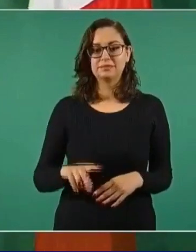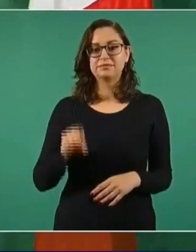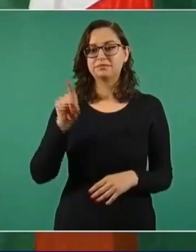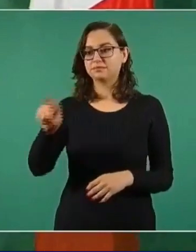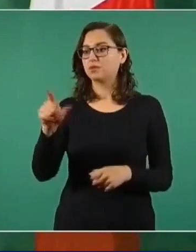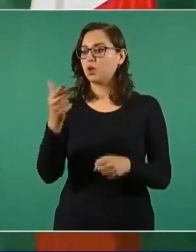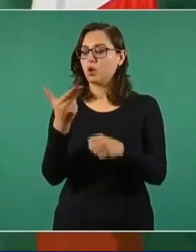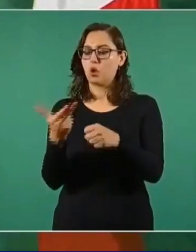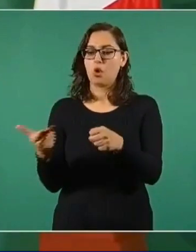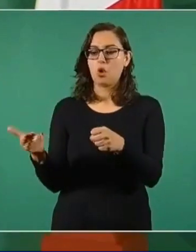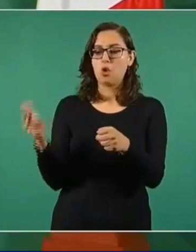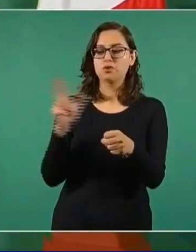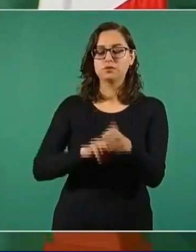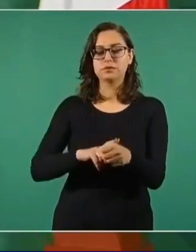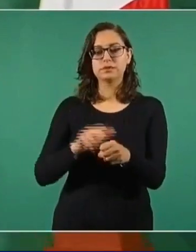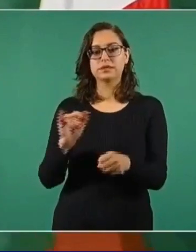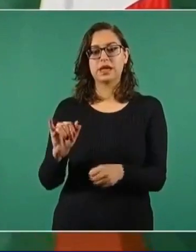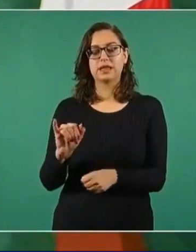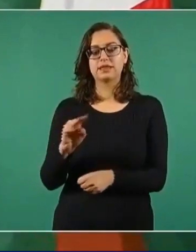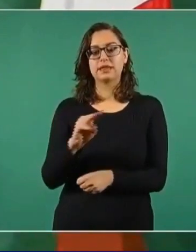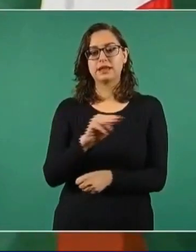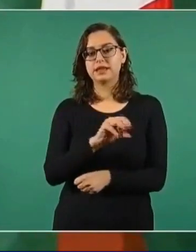del Seguro Social.